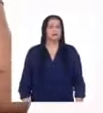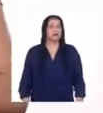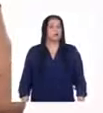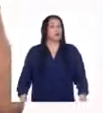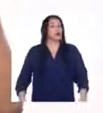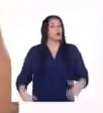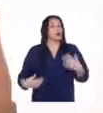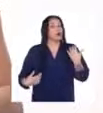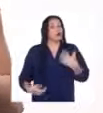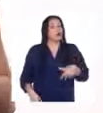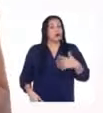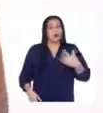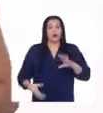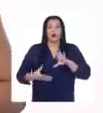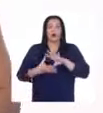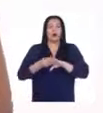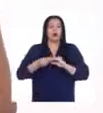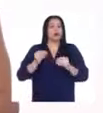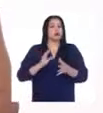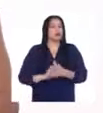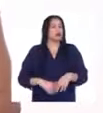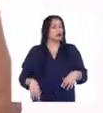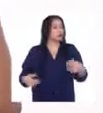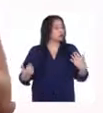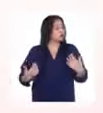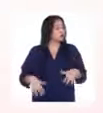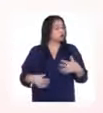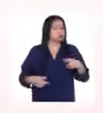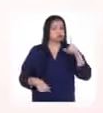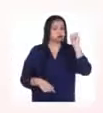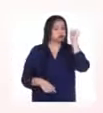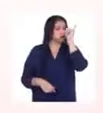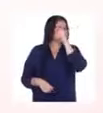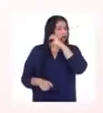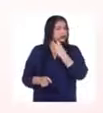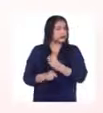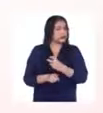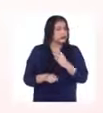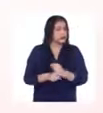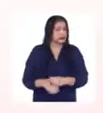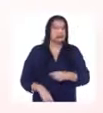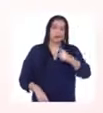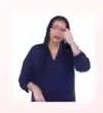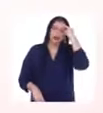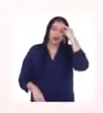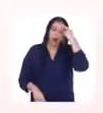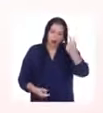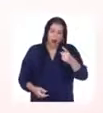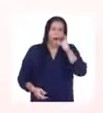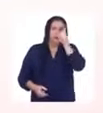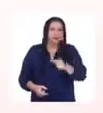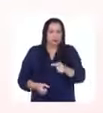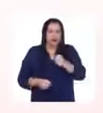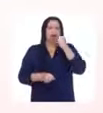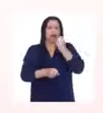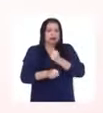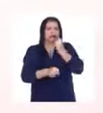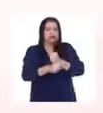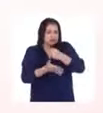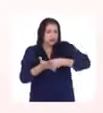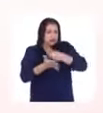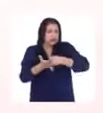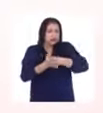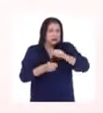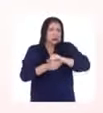Uf, una historia muy fuerte. Imagínense pues, prepararse durante años para alcanzar una